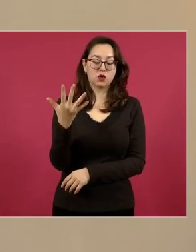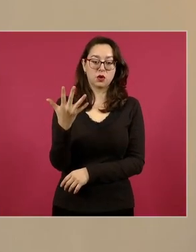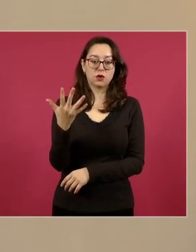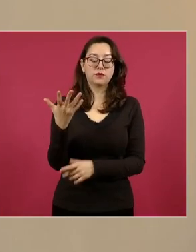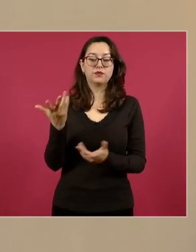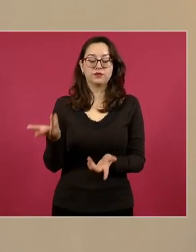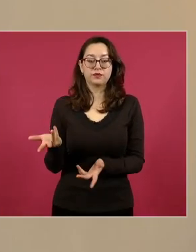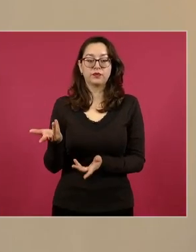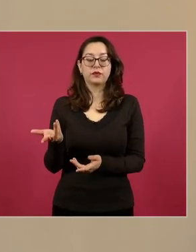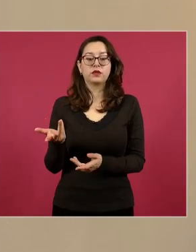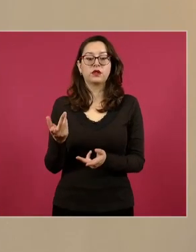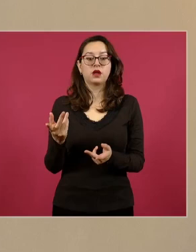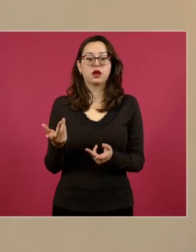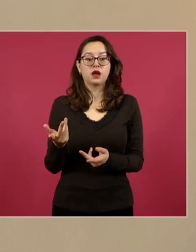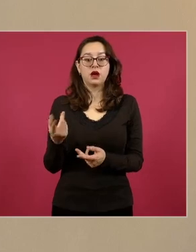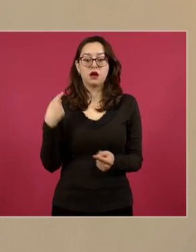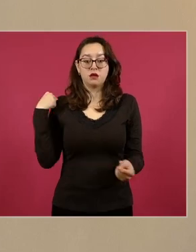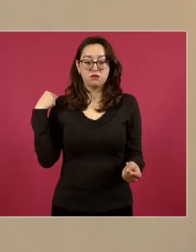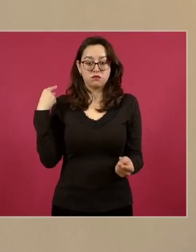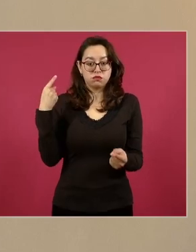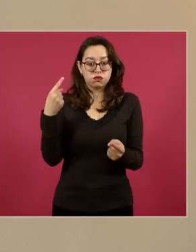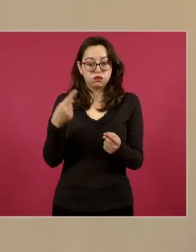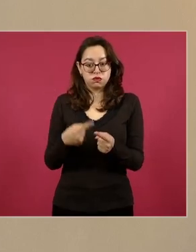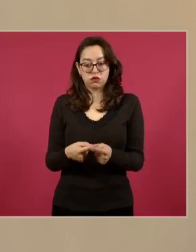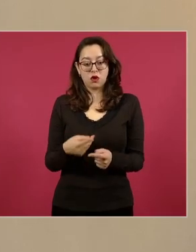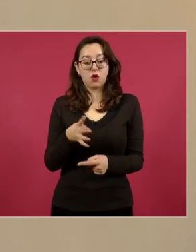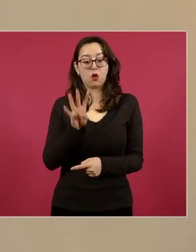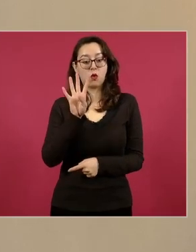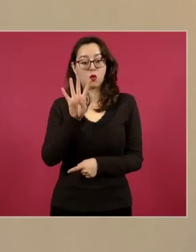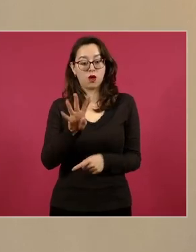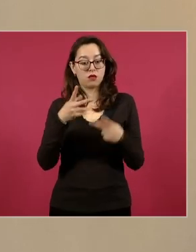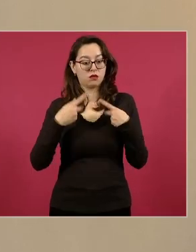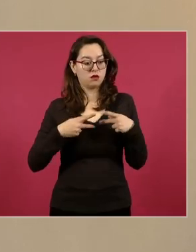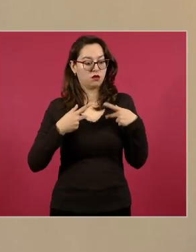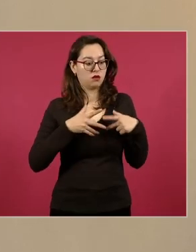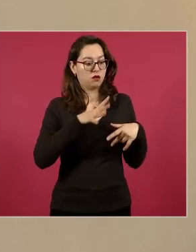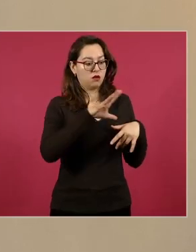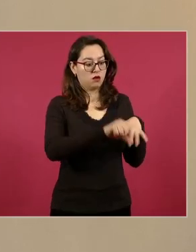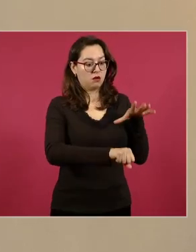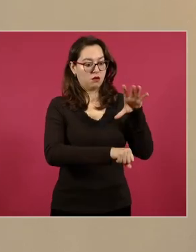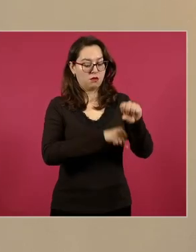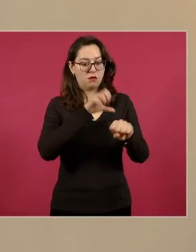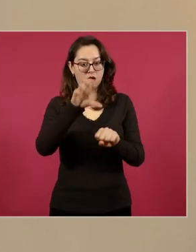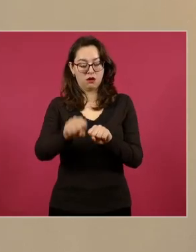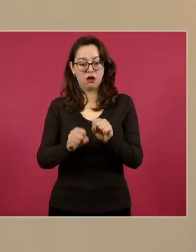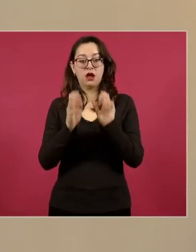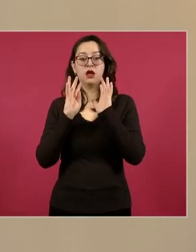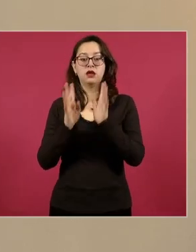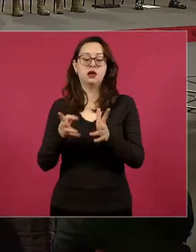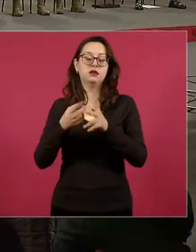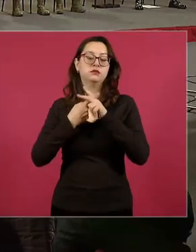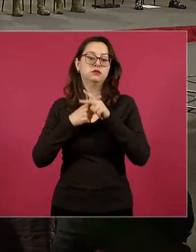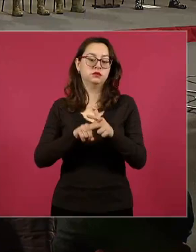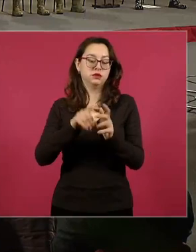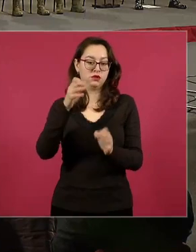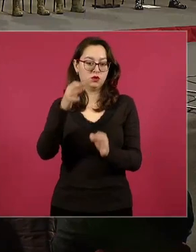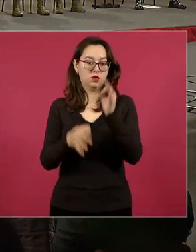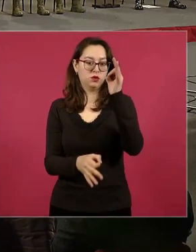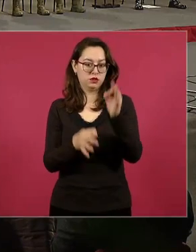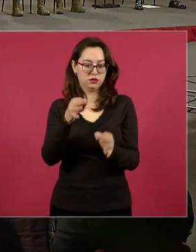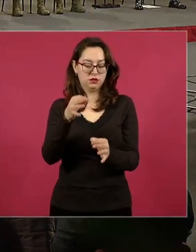ya mencionados. A raíz de ello hay cuatro detenidos y cuatro vinculados a proceso. Adelante.